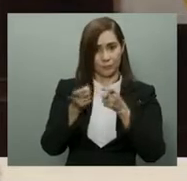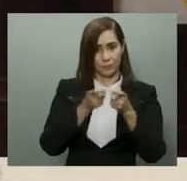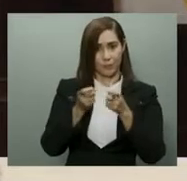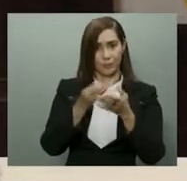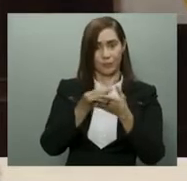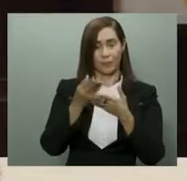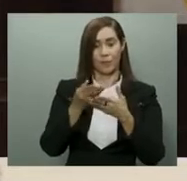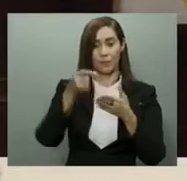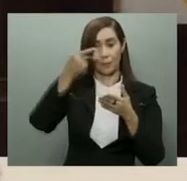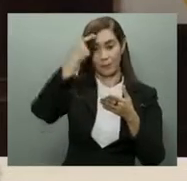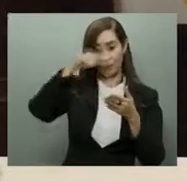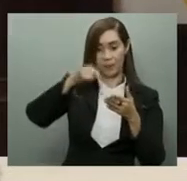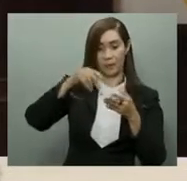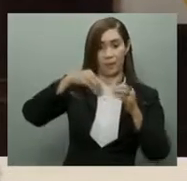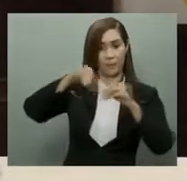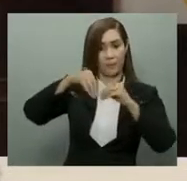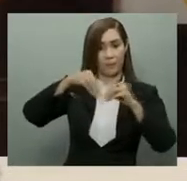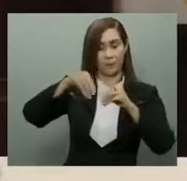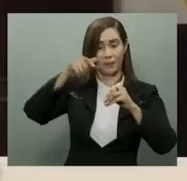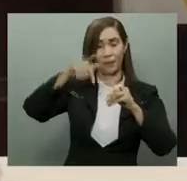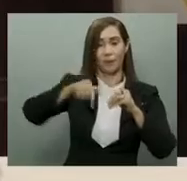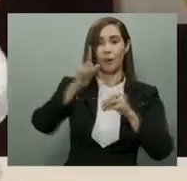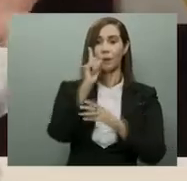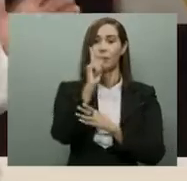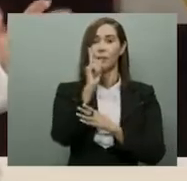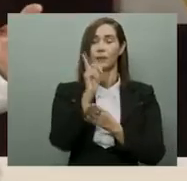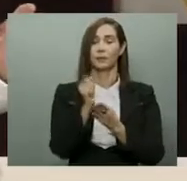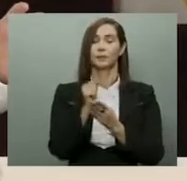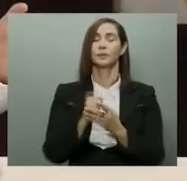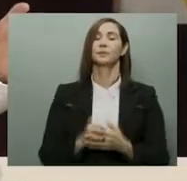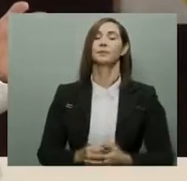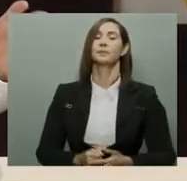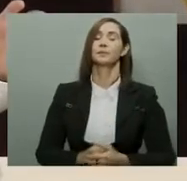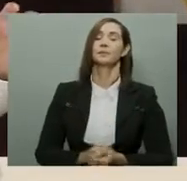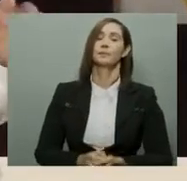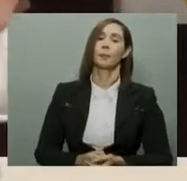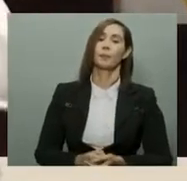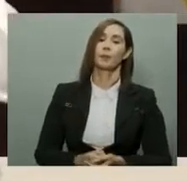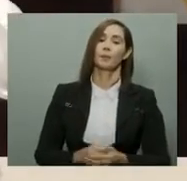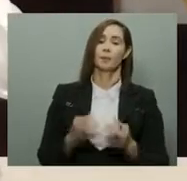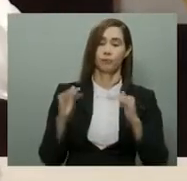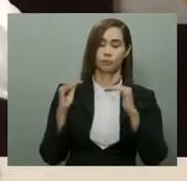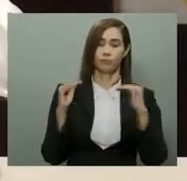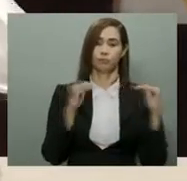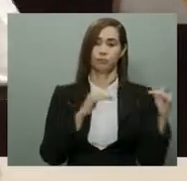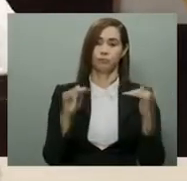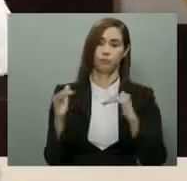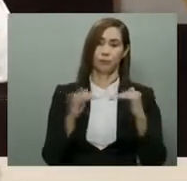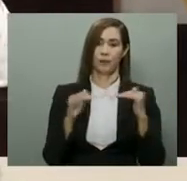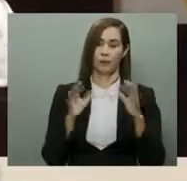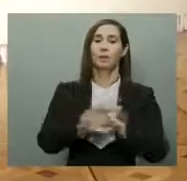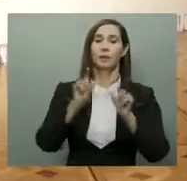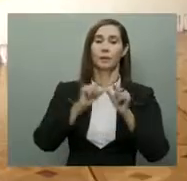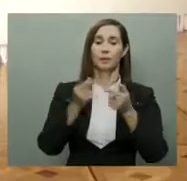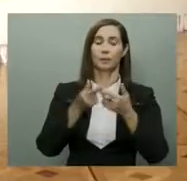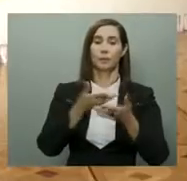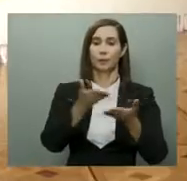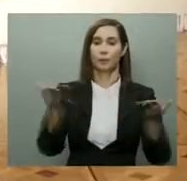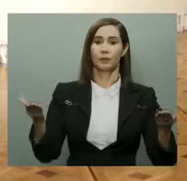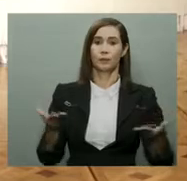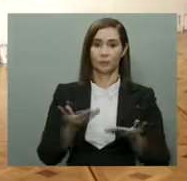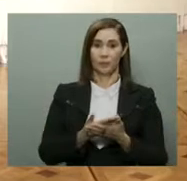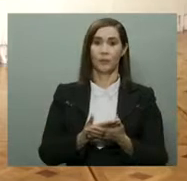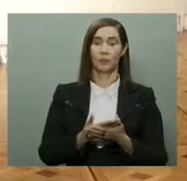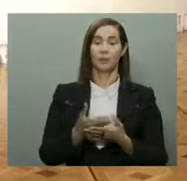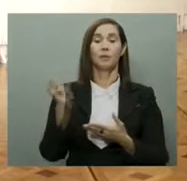nosotros, sin embargo, le vendemos al consumidor a un peso para nivelar la canasta básica. Quiero